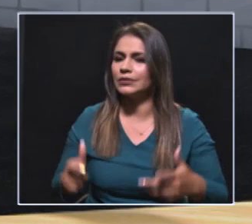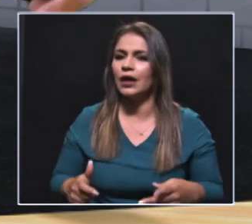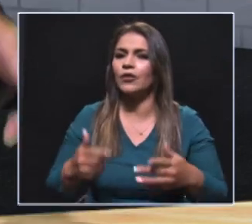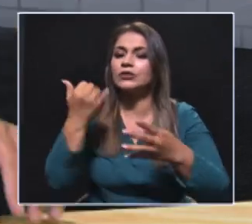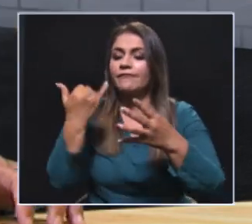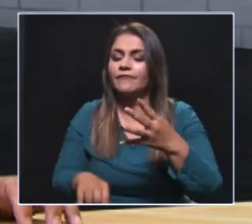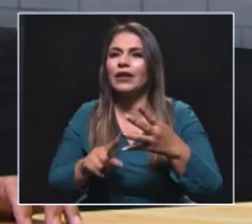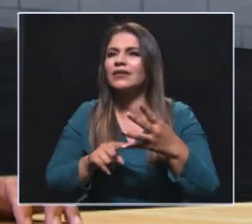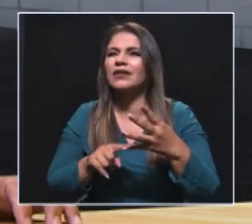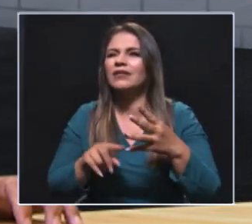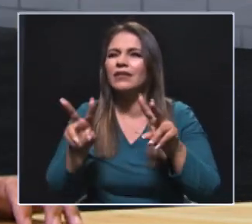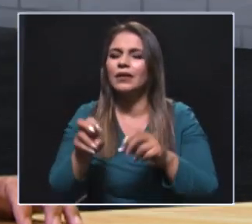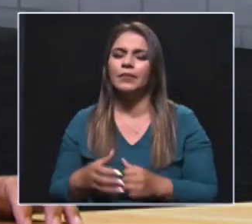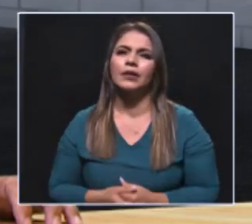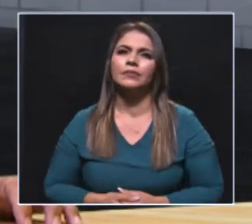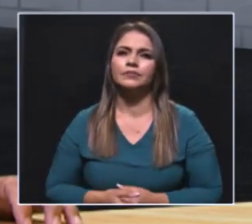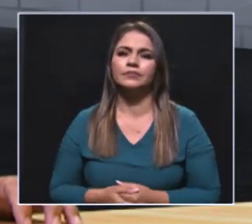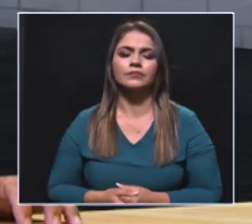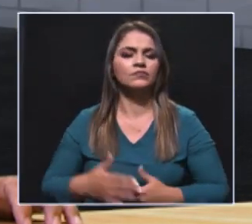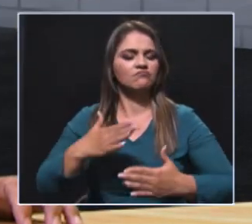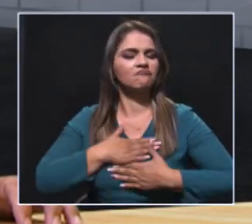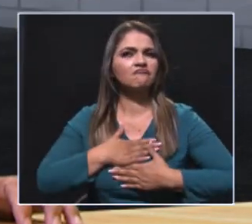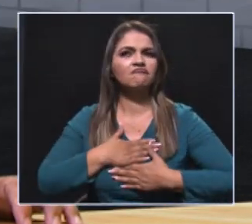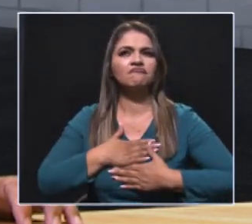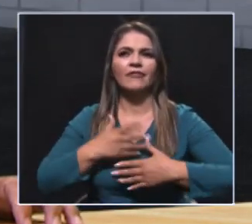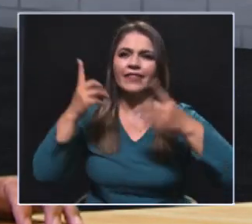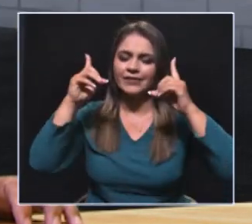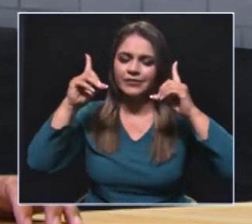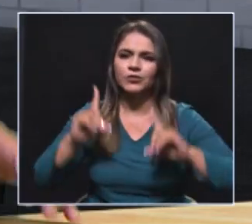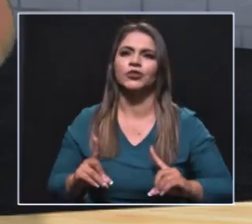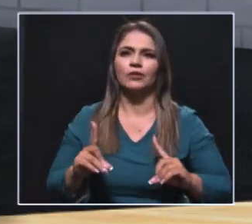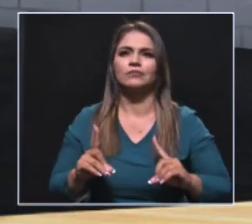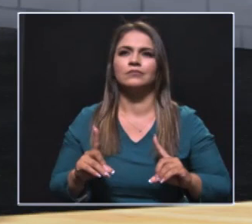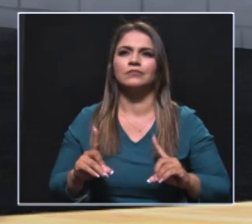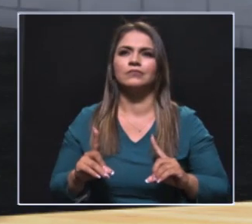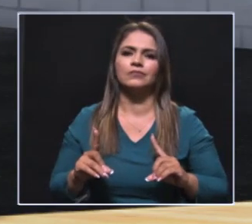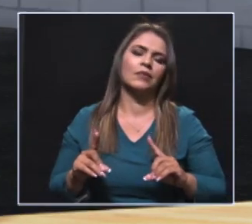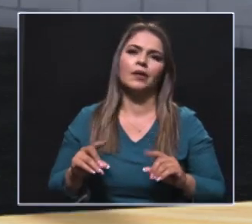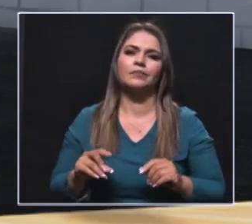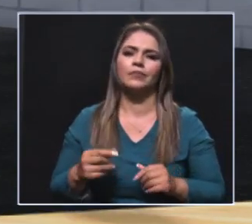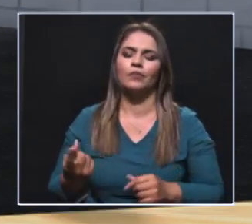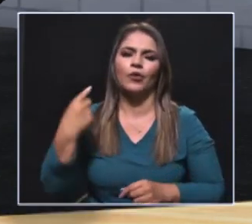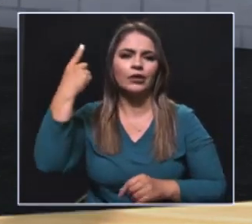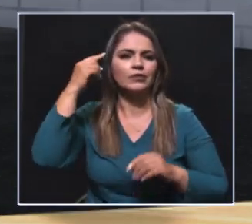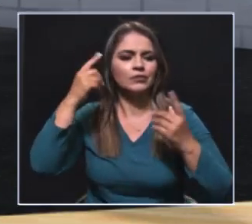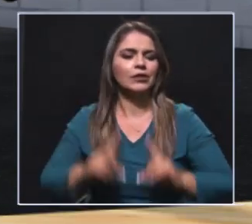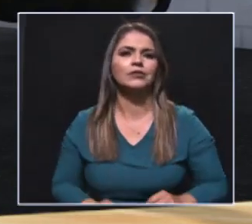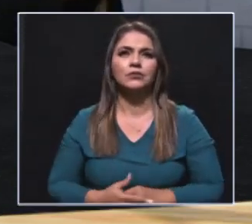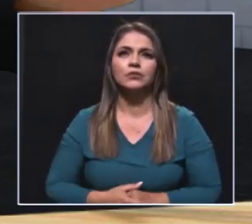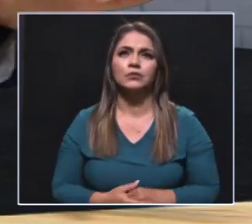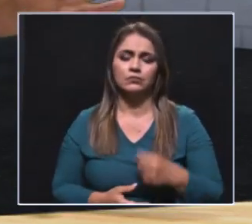y terminamos ahora, que dice así, yo decidí ser elegida con el módulo de marketing político, decidió,